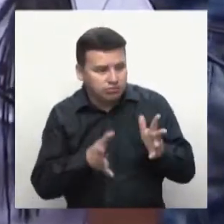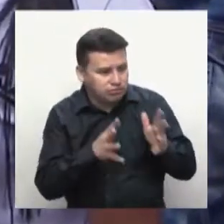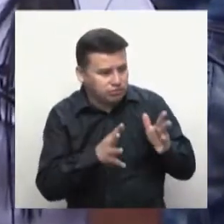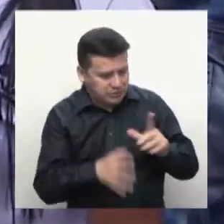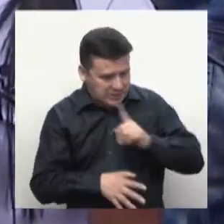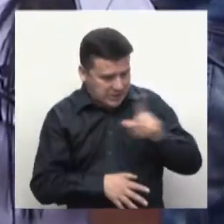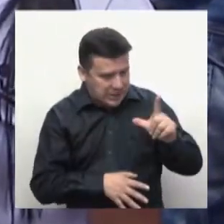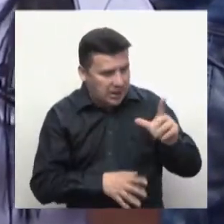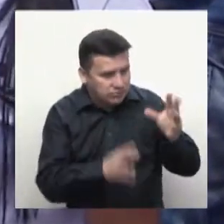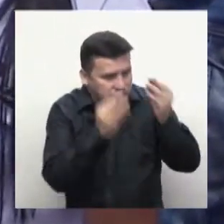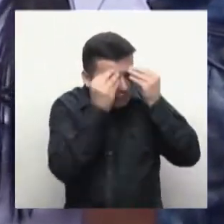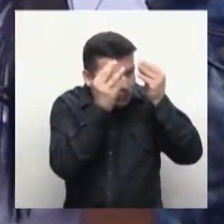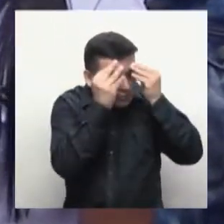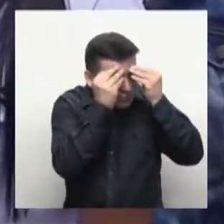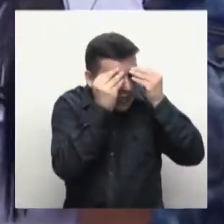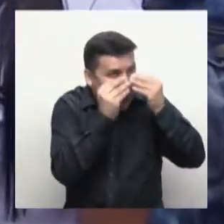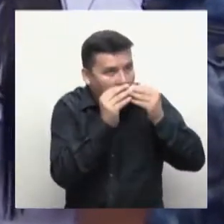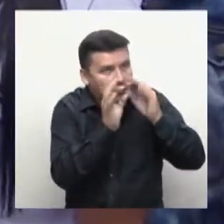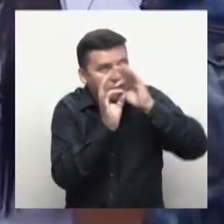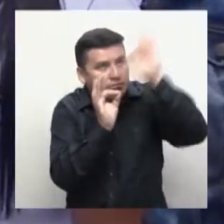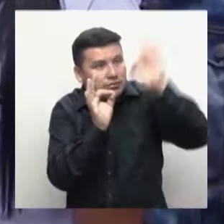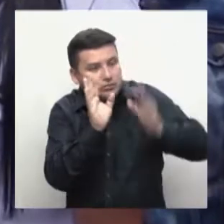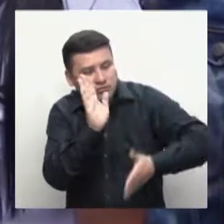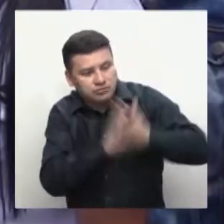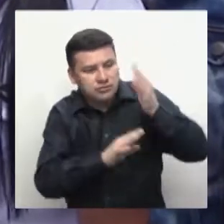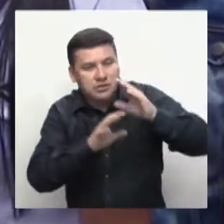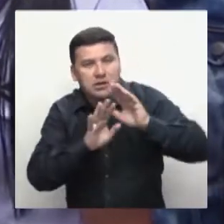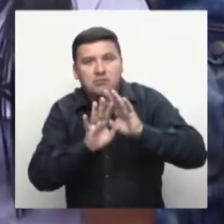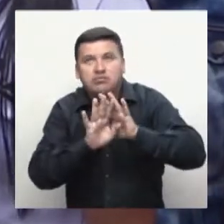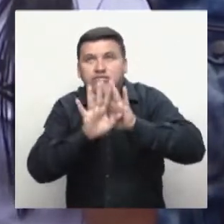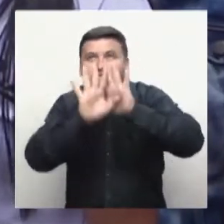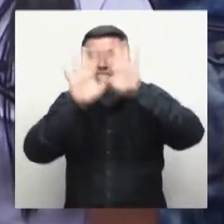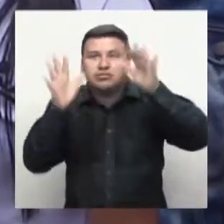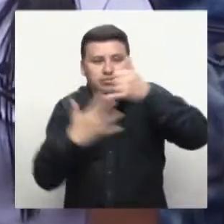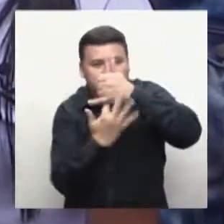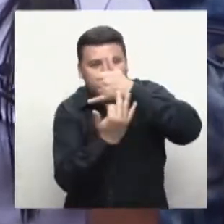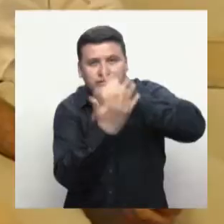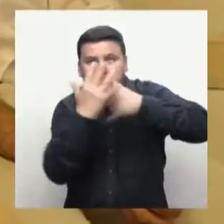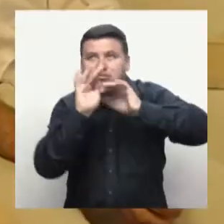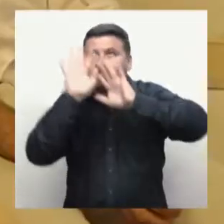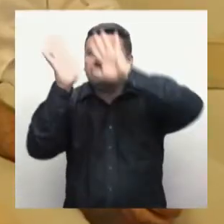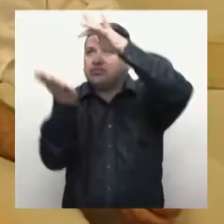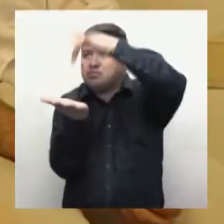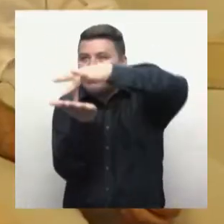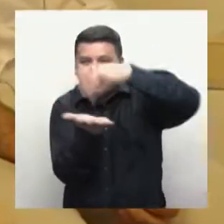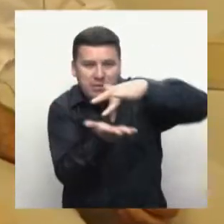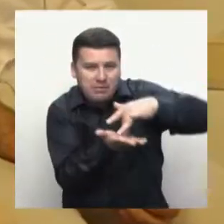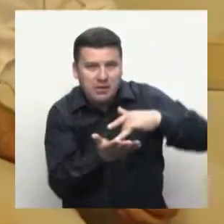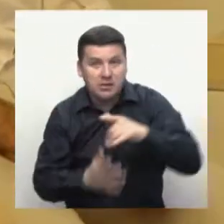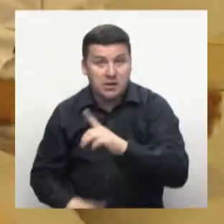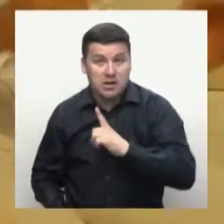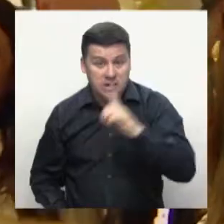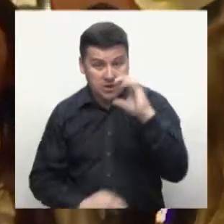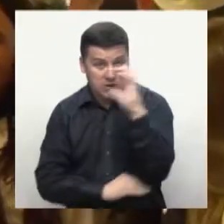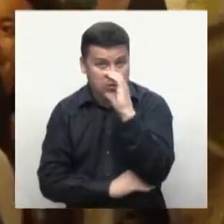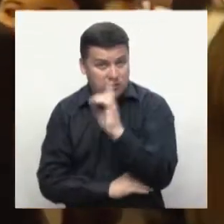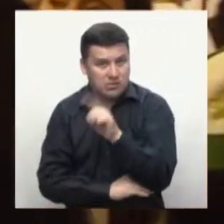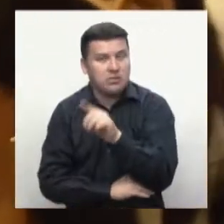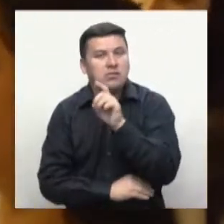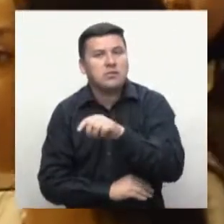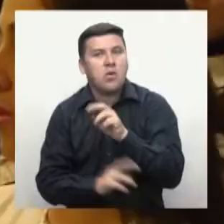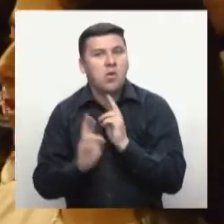sus departamentos a transmitir todo lo que aprendieron aquí en estos cuatro días. Son unos líderes, no solamente